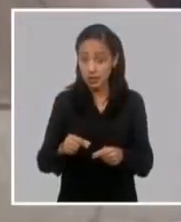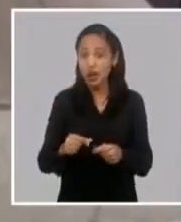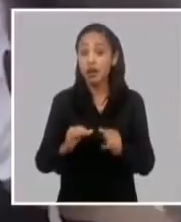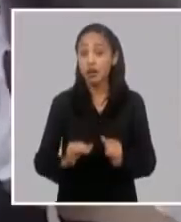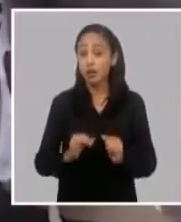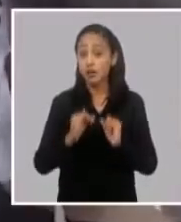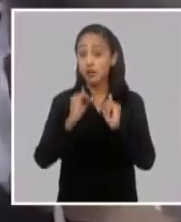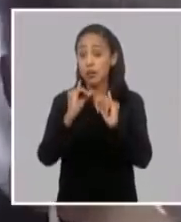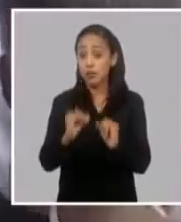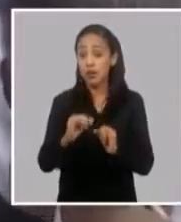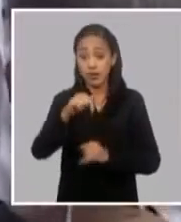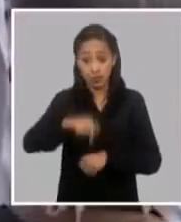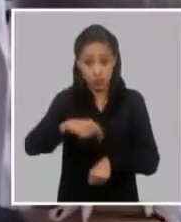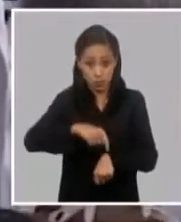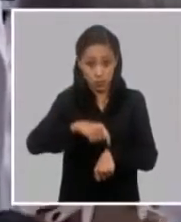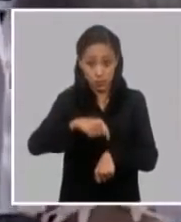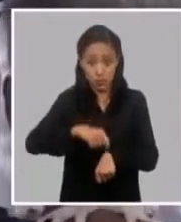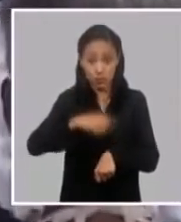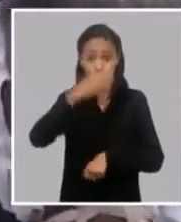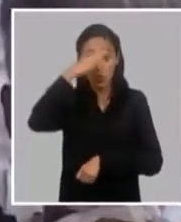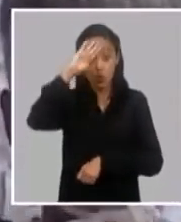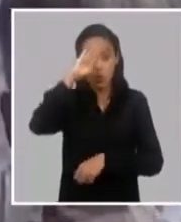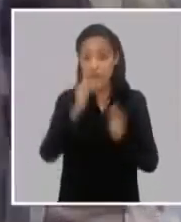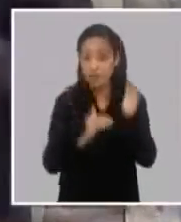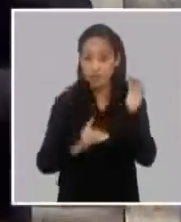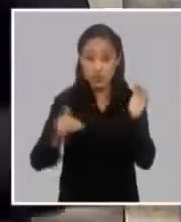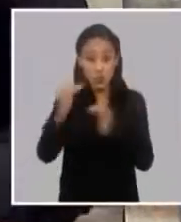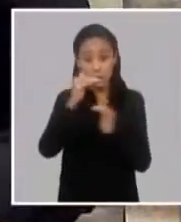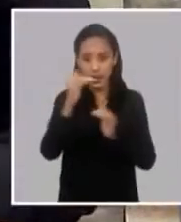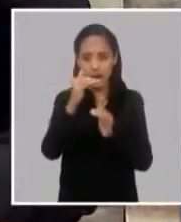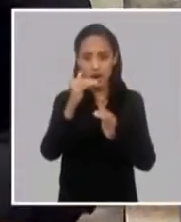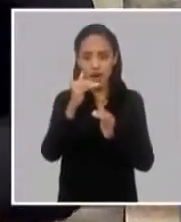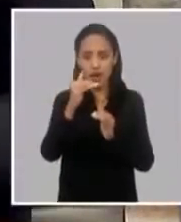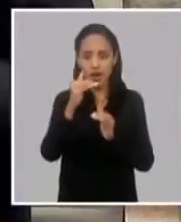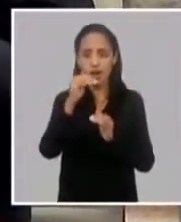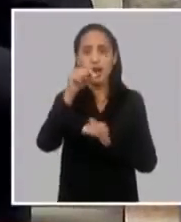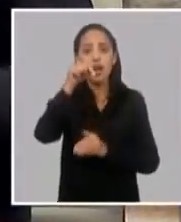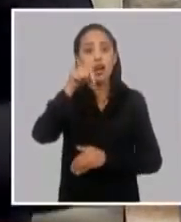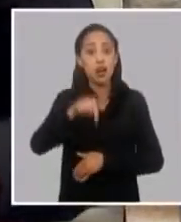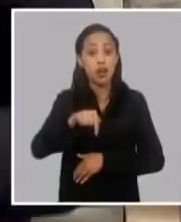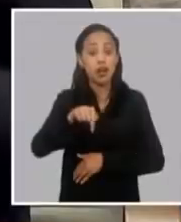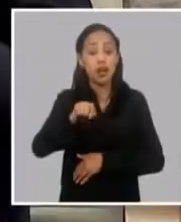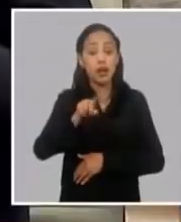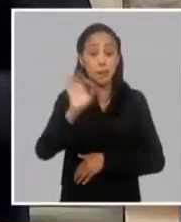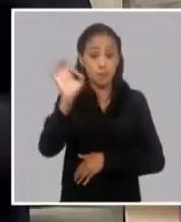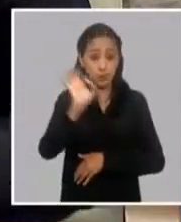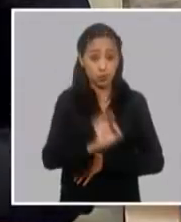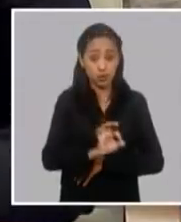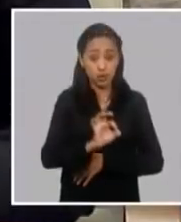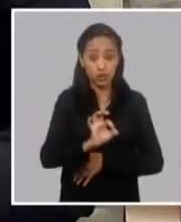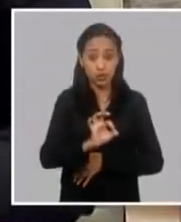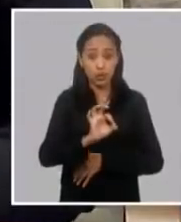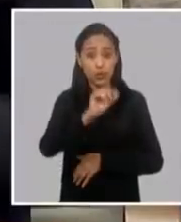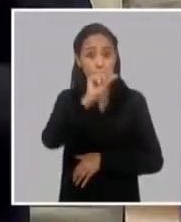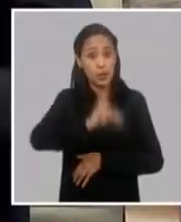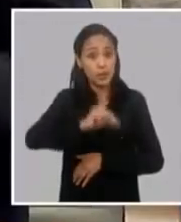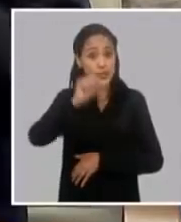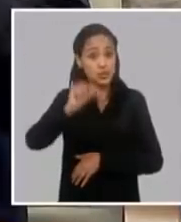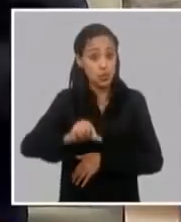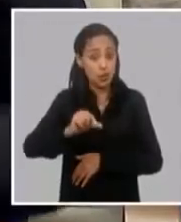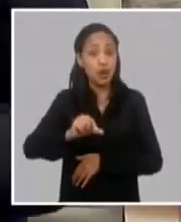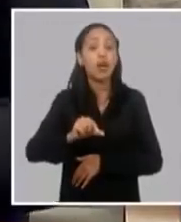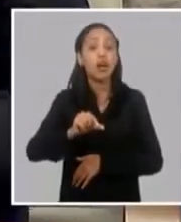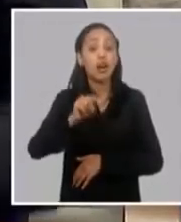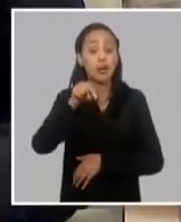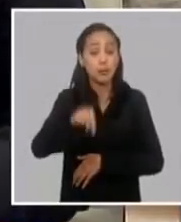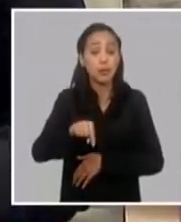actualidad, Cuba supera la media mundial del porciento de personas que han